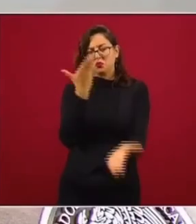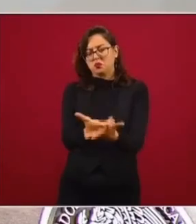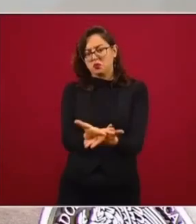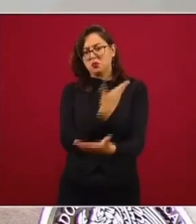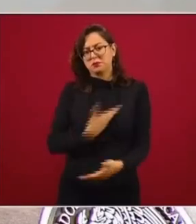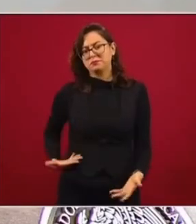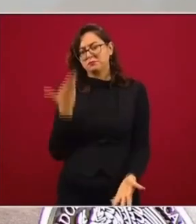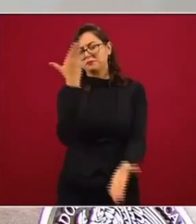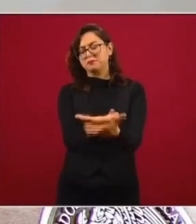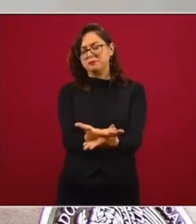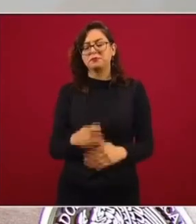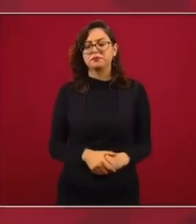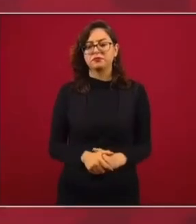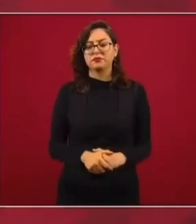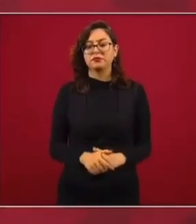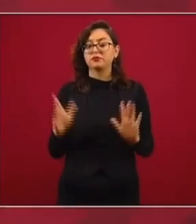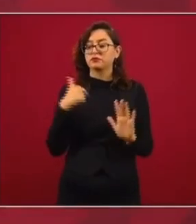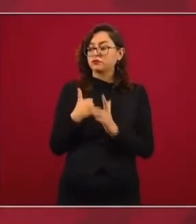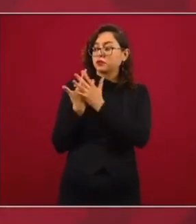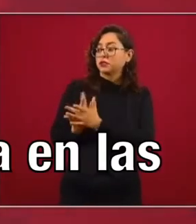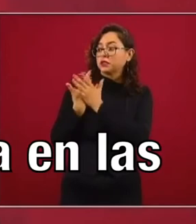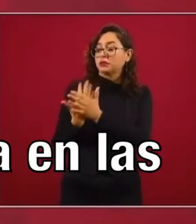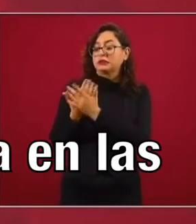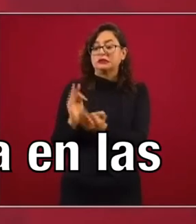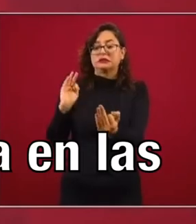presidente. Yo voy a esperar hasta el final.